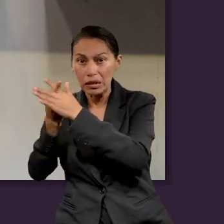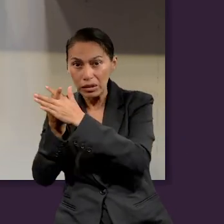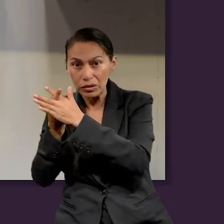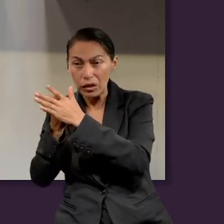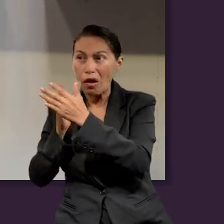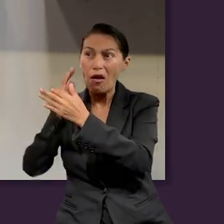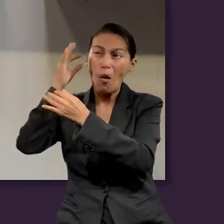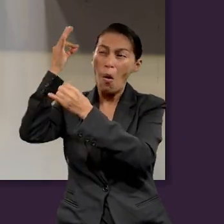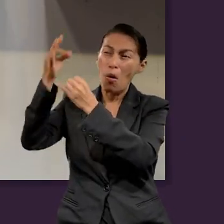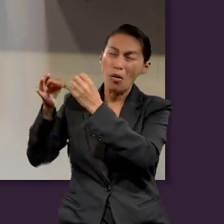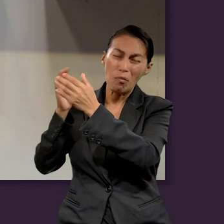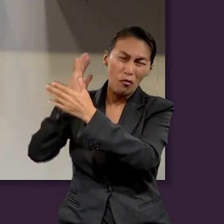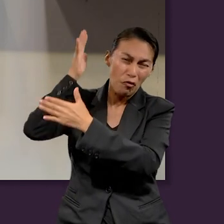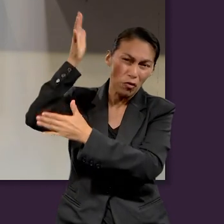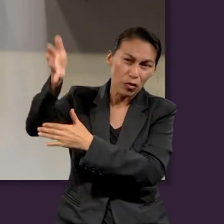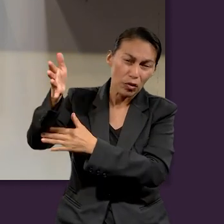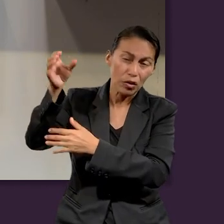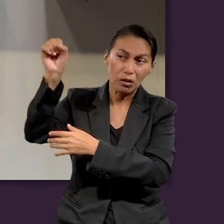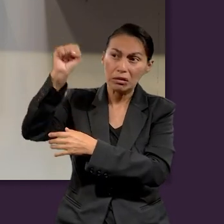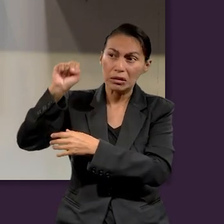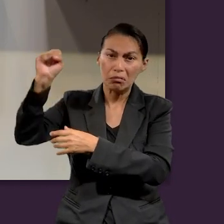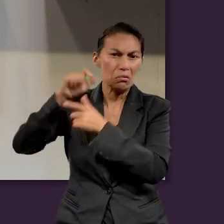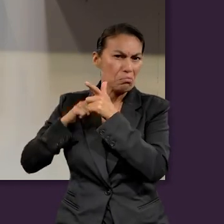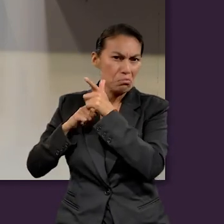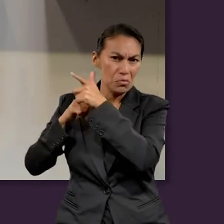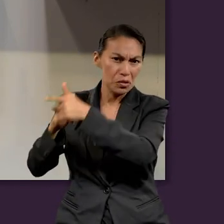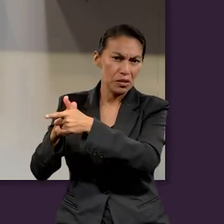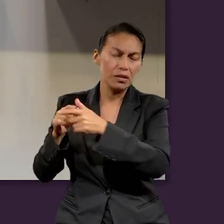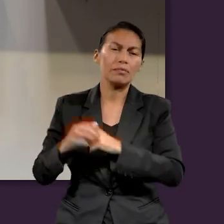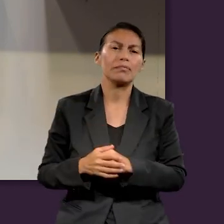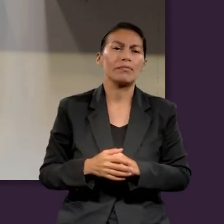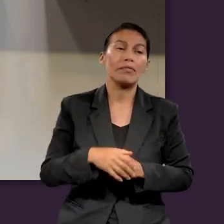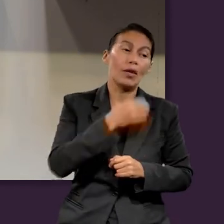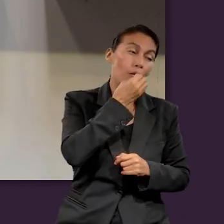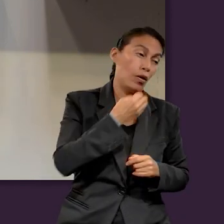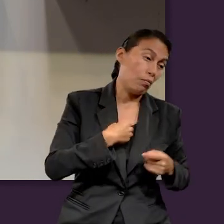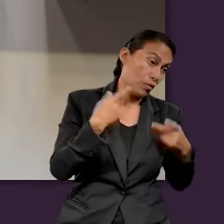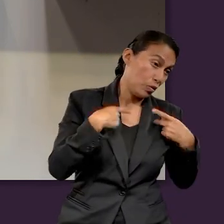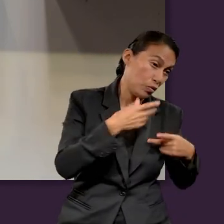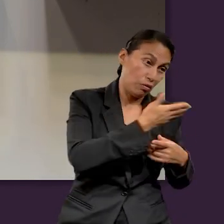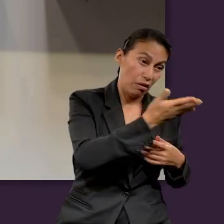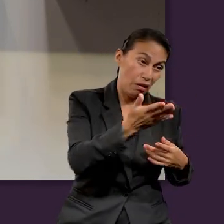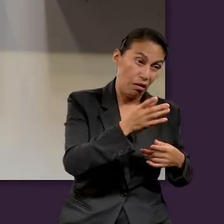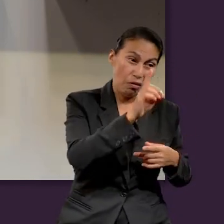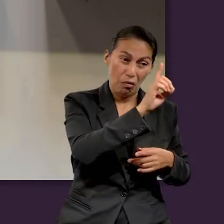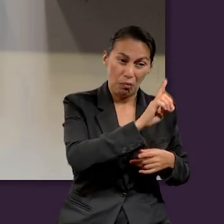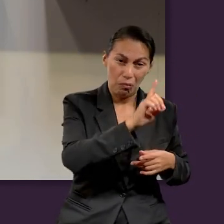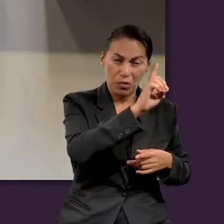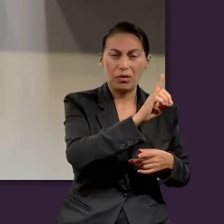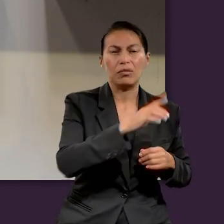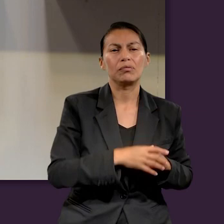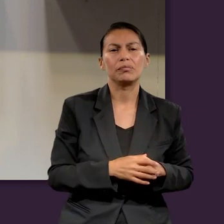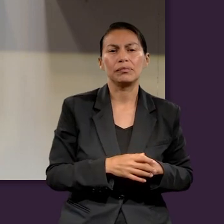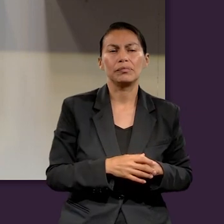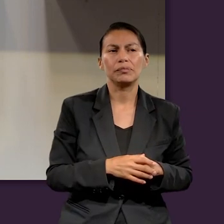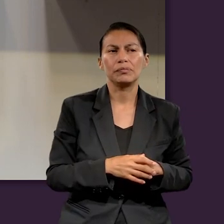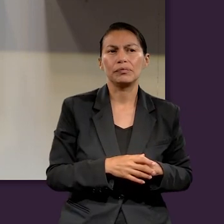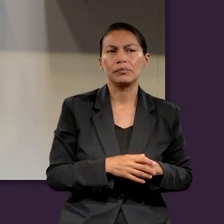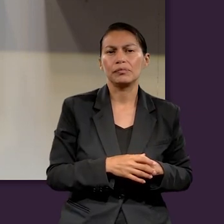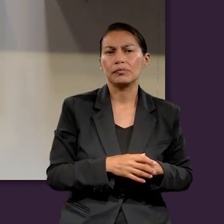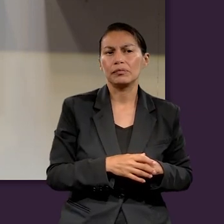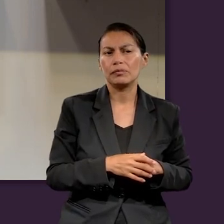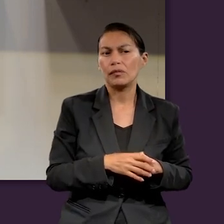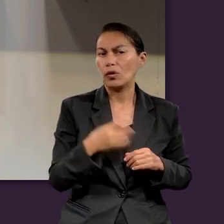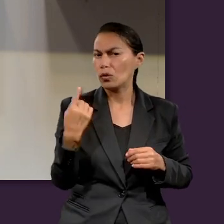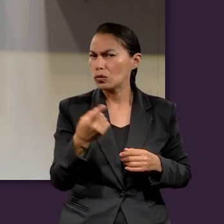un destino. Así es. Y ha sufrido ese atentado, un atentado en el cual no viene de